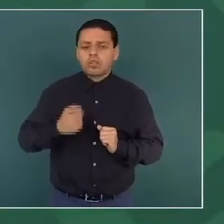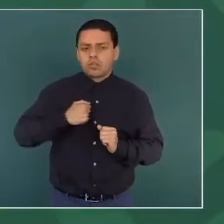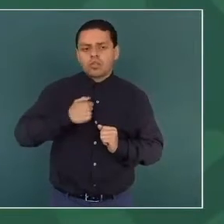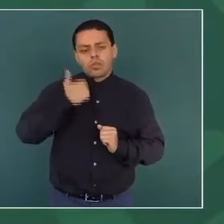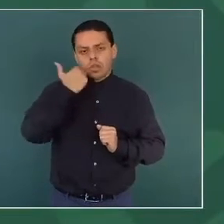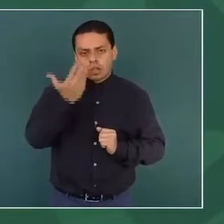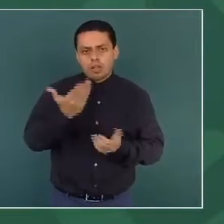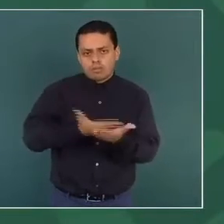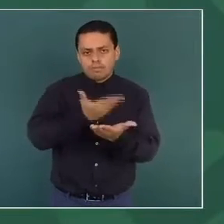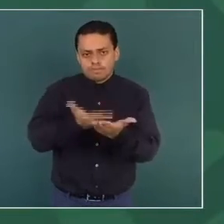informar.